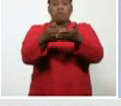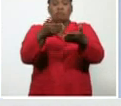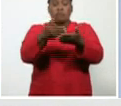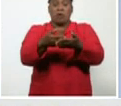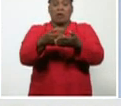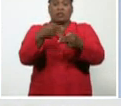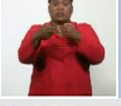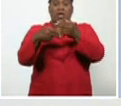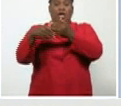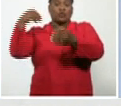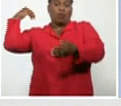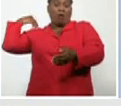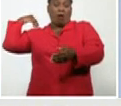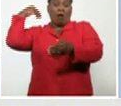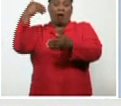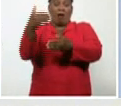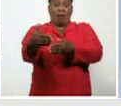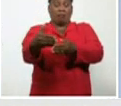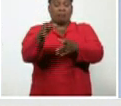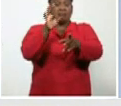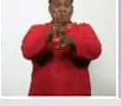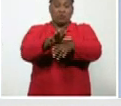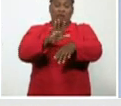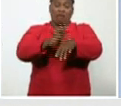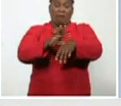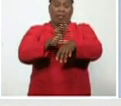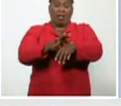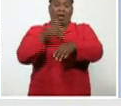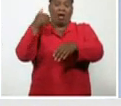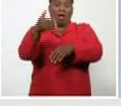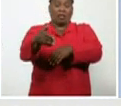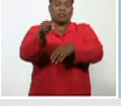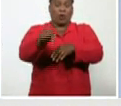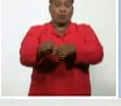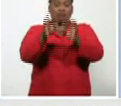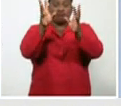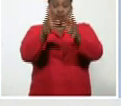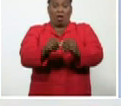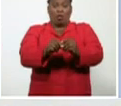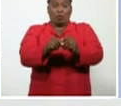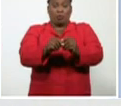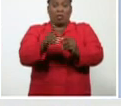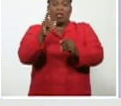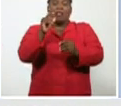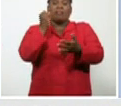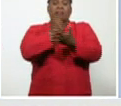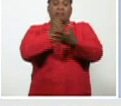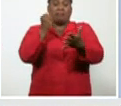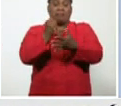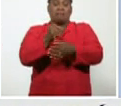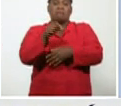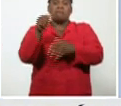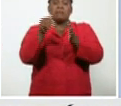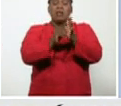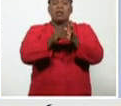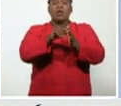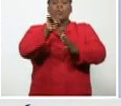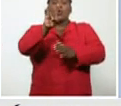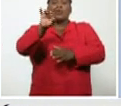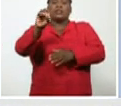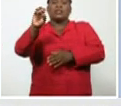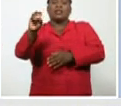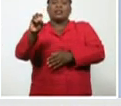estudios realizados, y como resultado de estos estudios, se han diagnosticado 1.900 personas